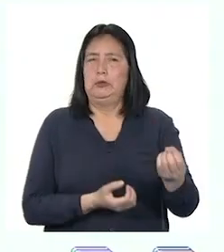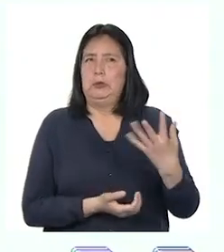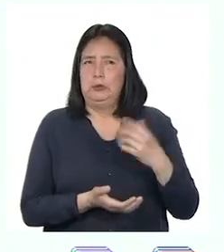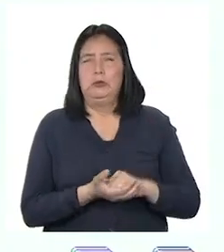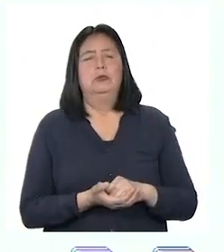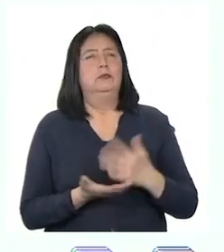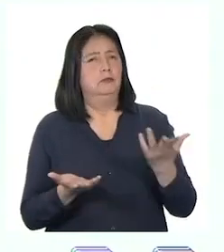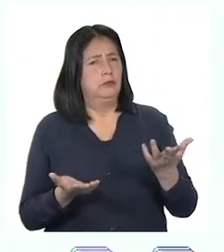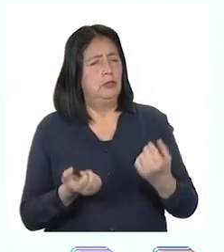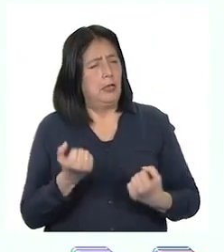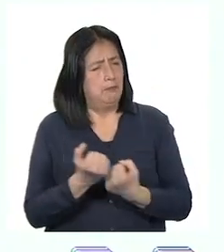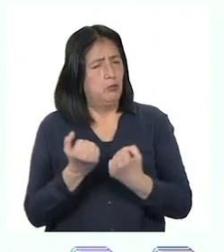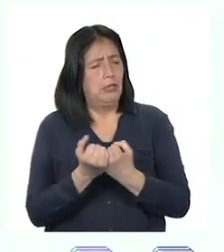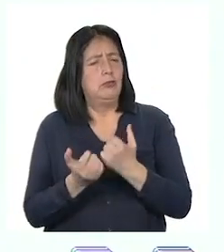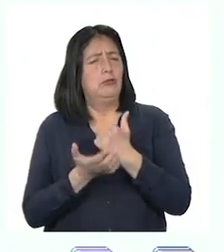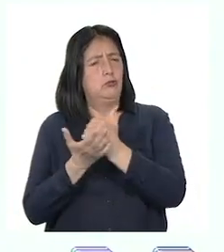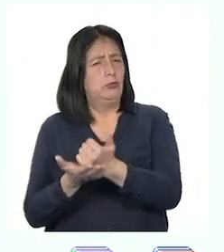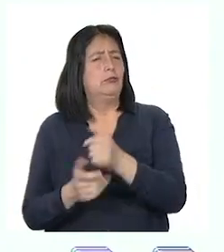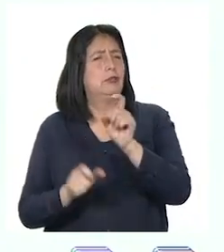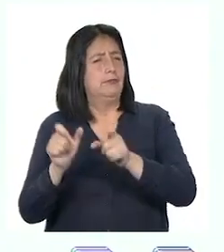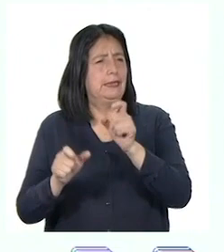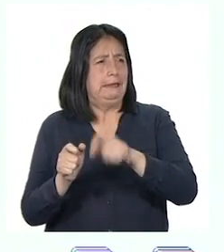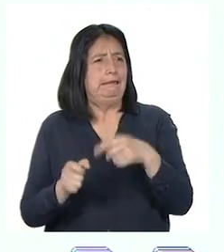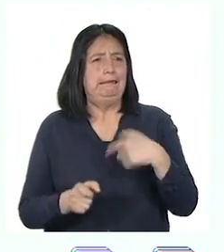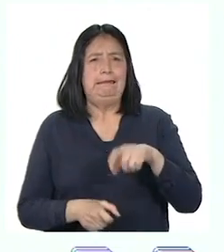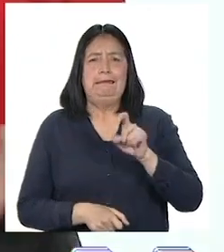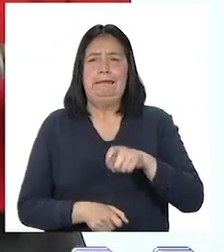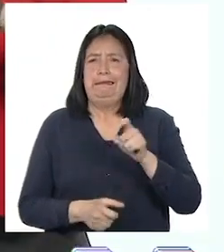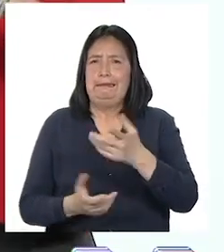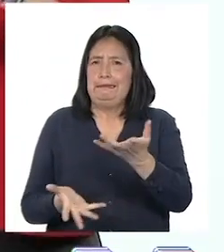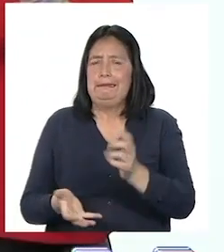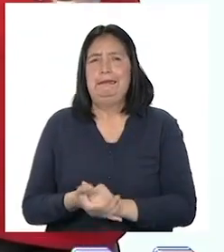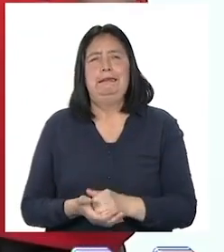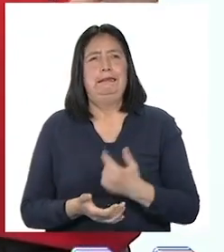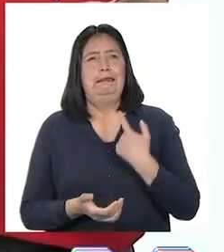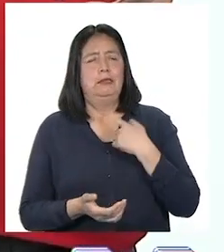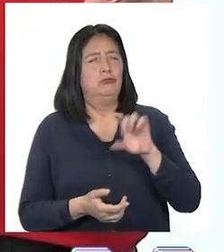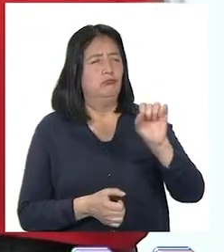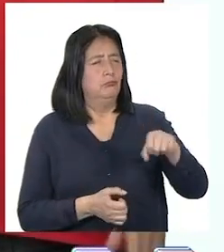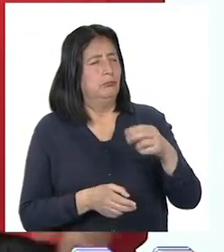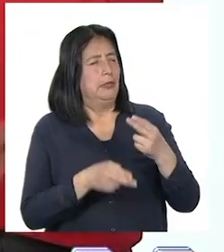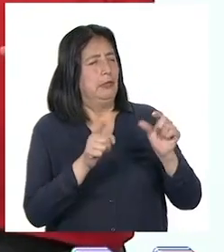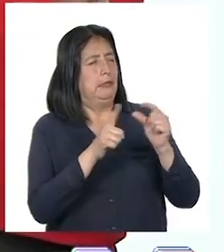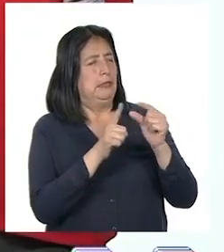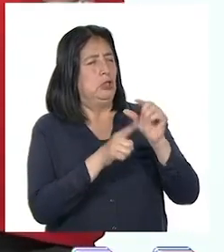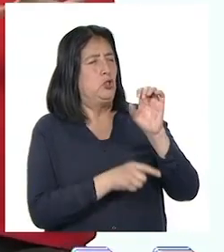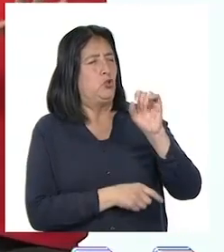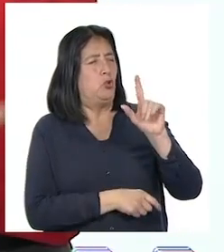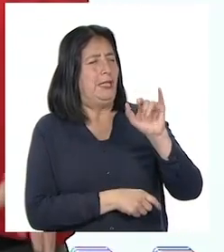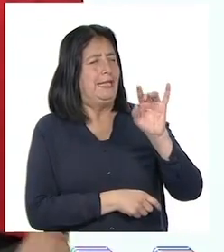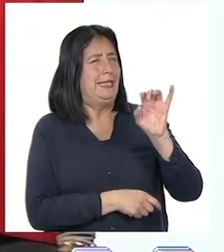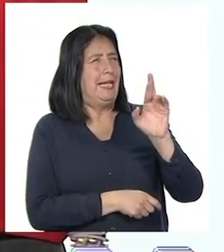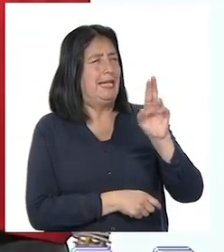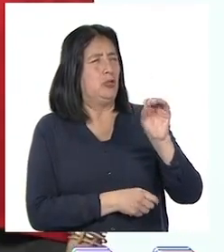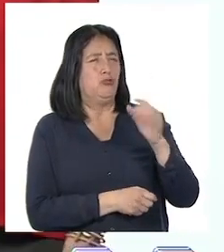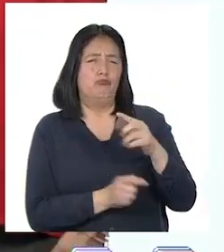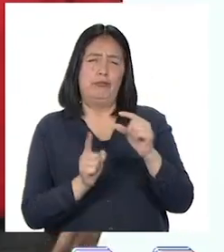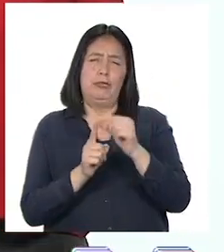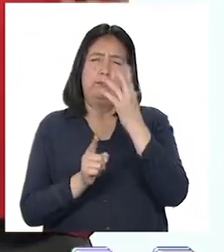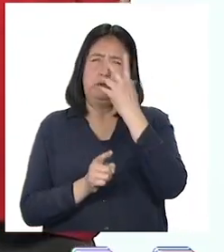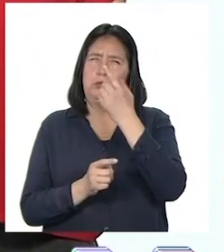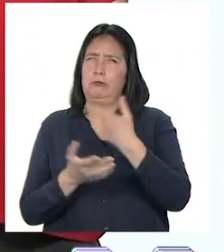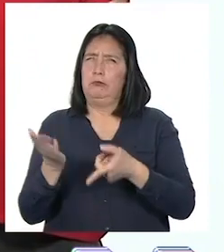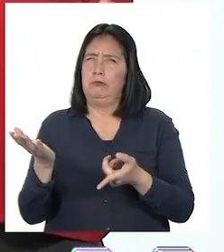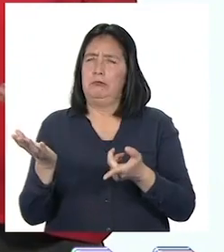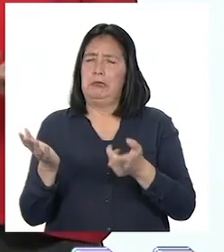recibimos, siendo solidarios con las personas que los necesitan. ¡Solidarios! Es una palabra muy linda, profesora.